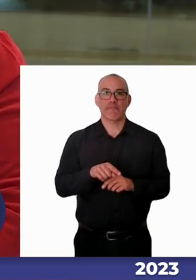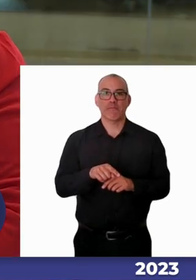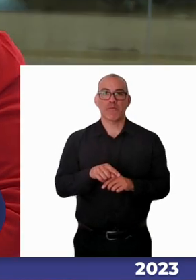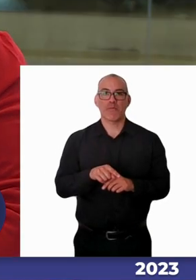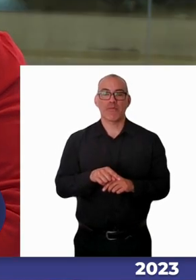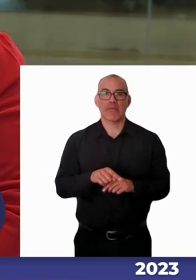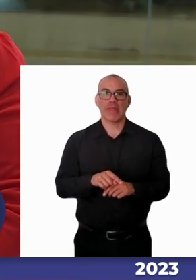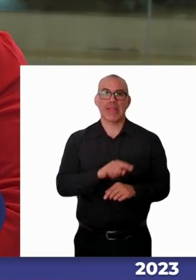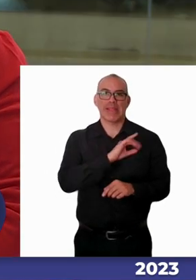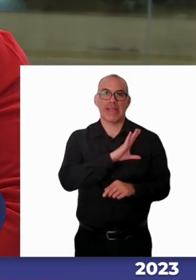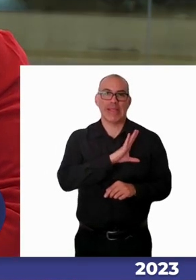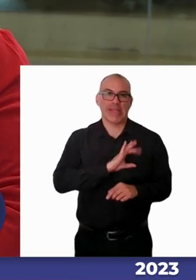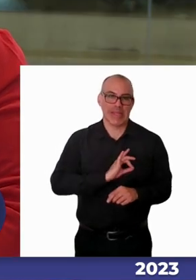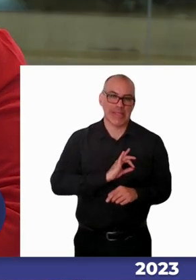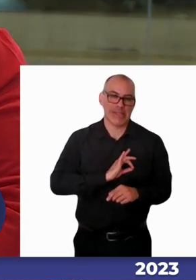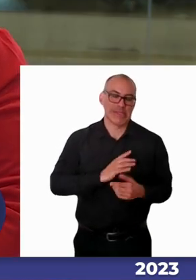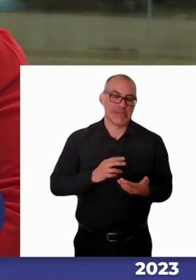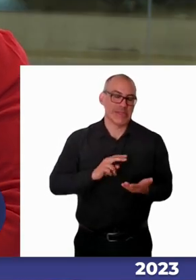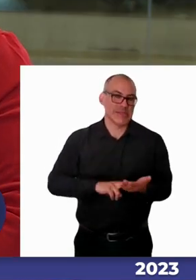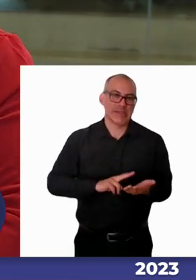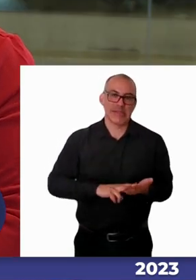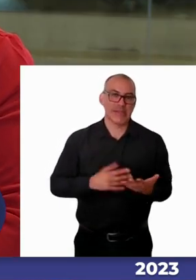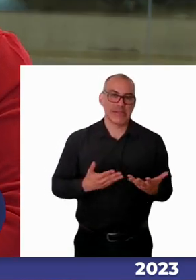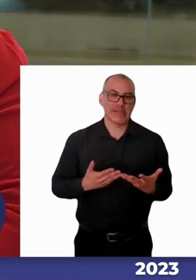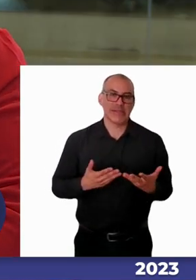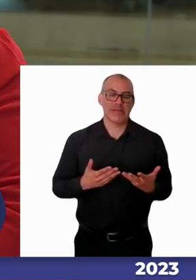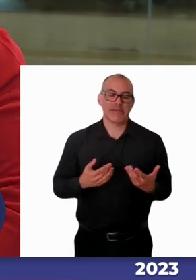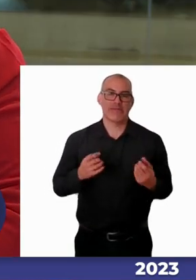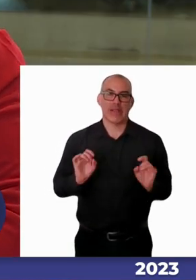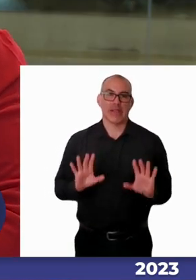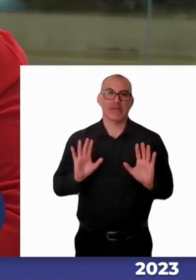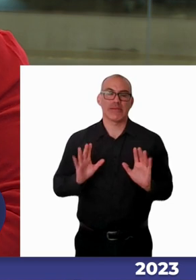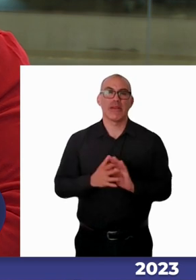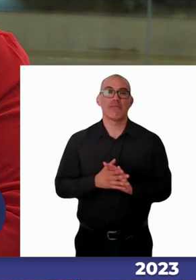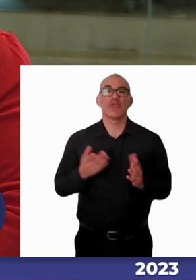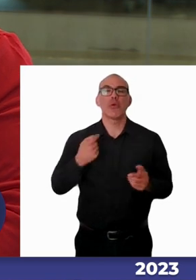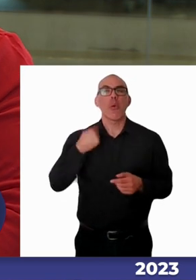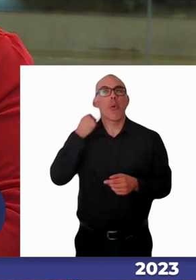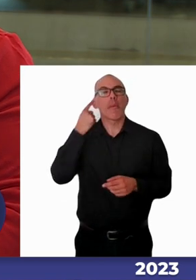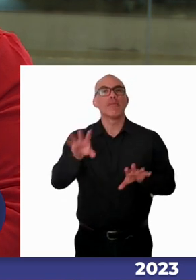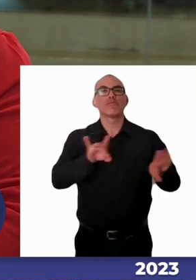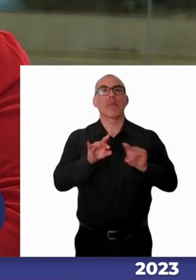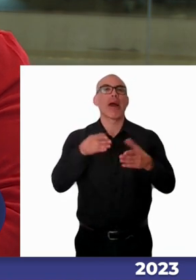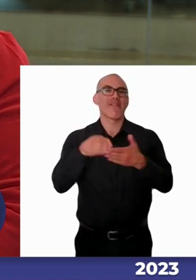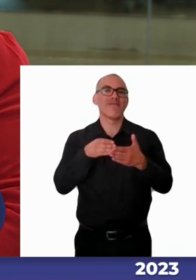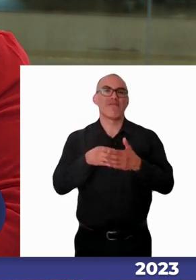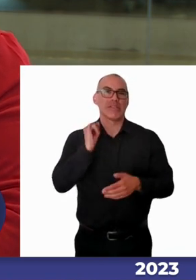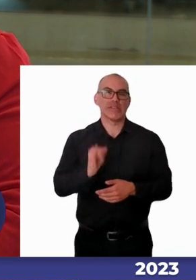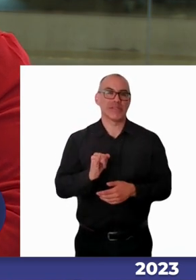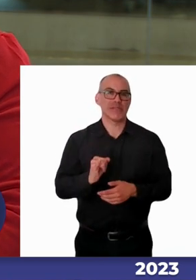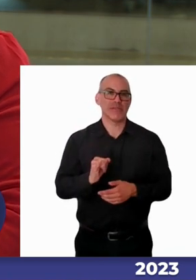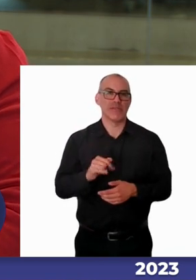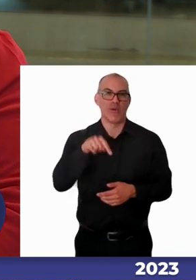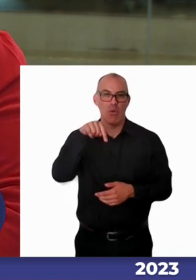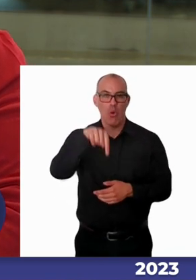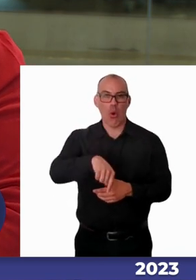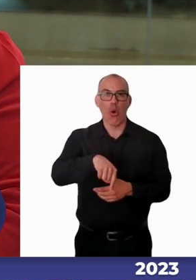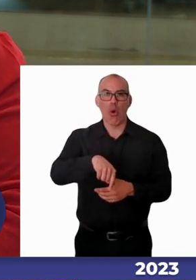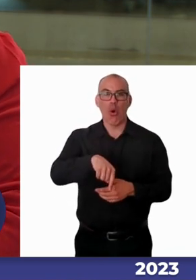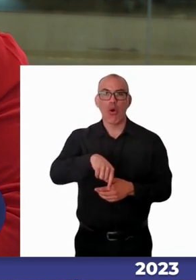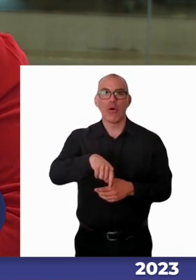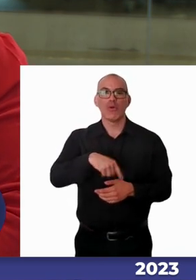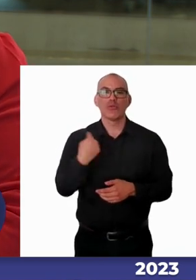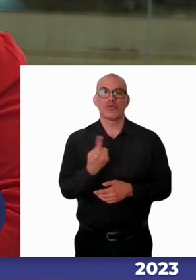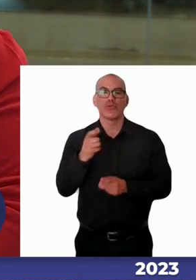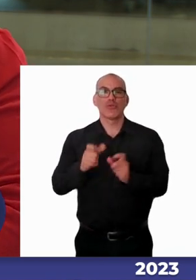evidenciarlo. Para mí esas son las principales barreras que hoy en día dificultan que las personas puedan tener tanto